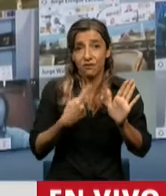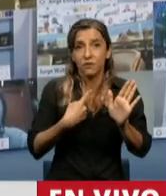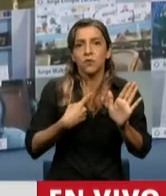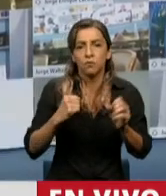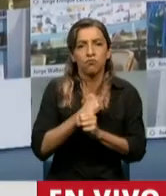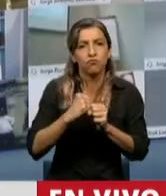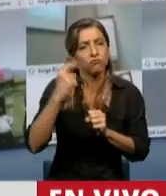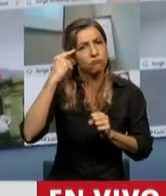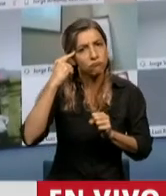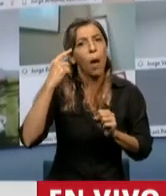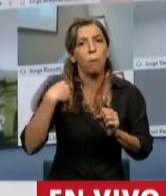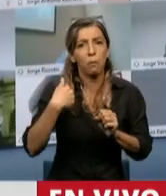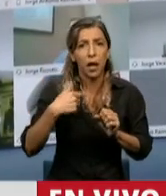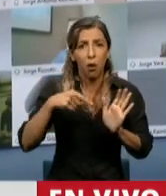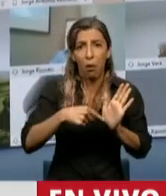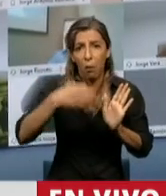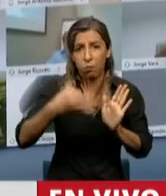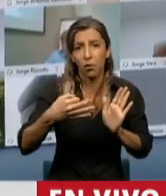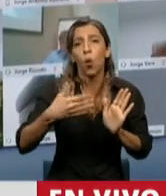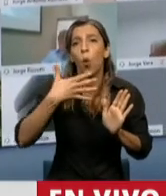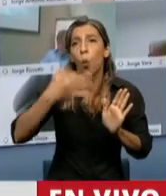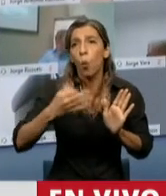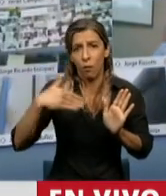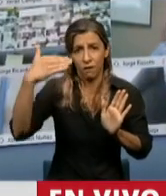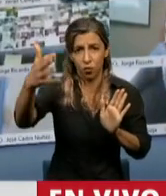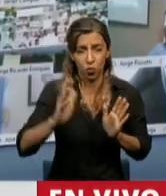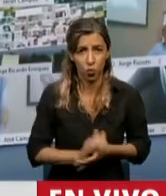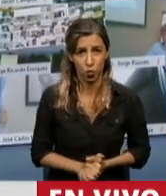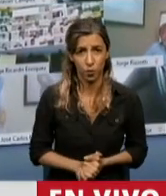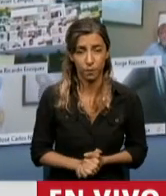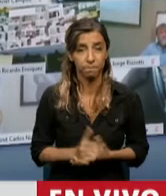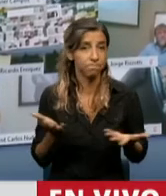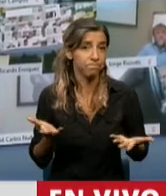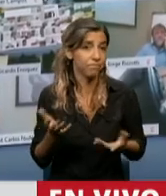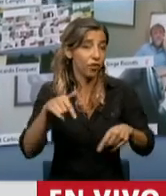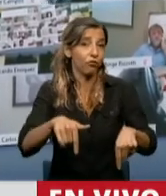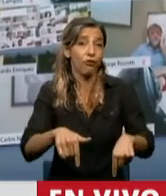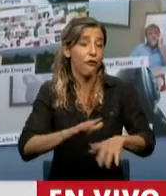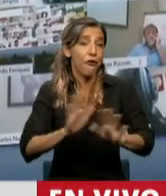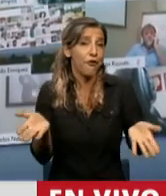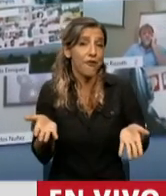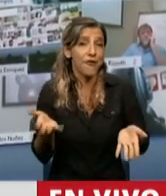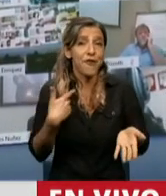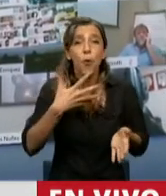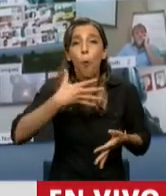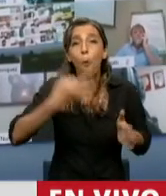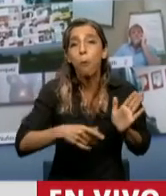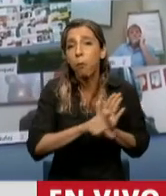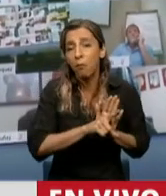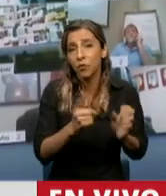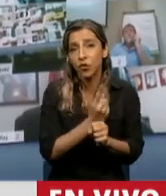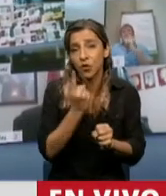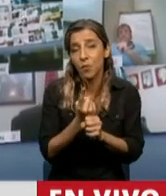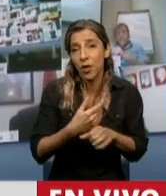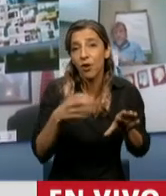manera contracíclica para la pandemia aportará, en realidad en la práctica va a ser un neteo de títulos públicos. Para que la gente lo entienda, el